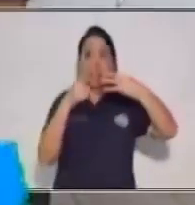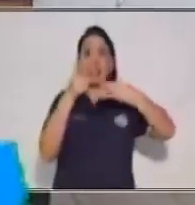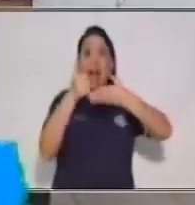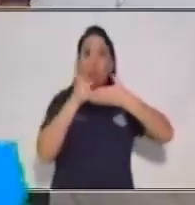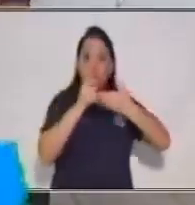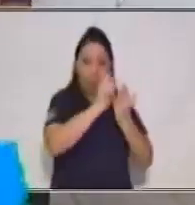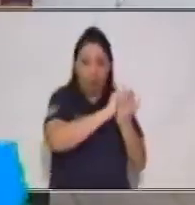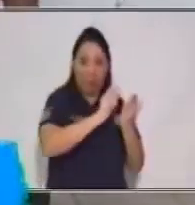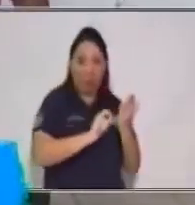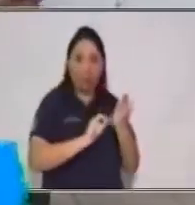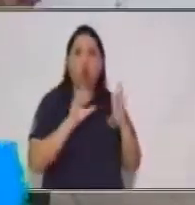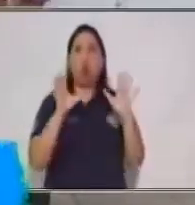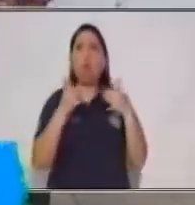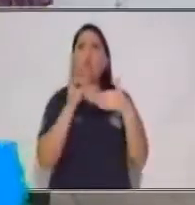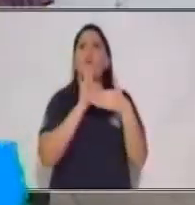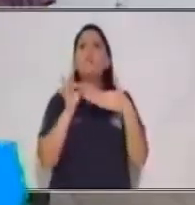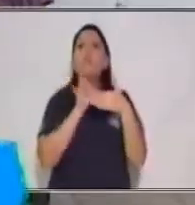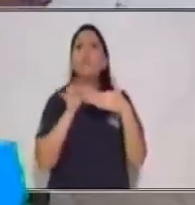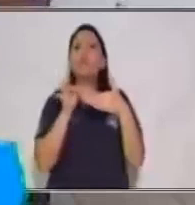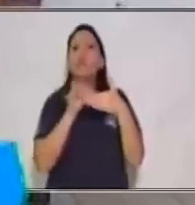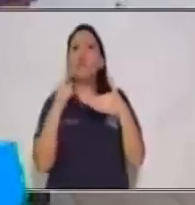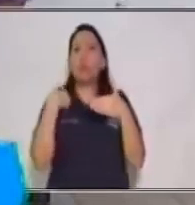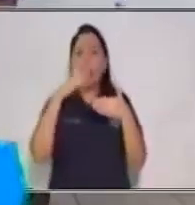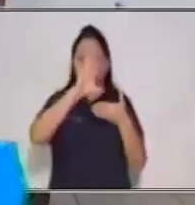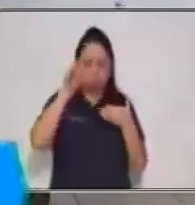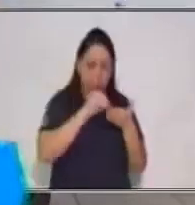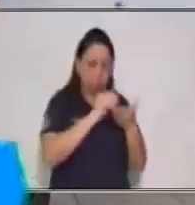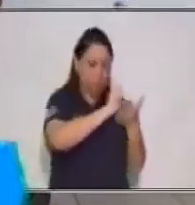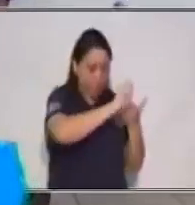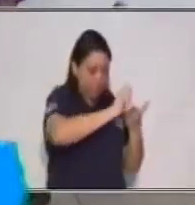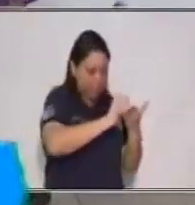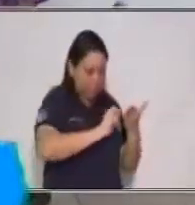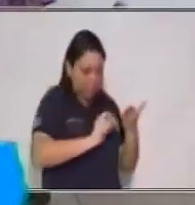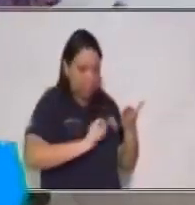¿Cómo funciona al momento de redactar un texto?